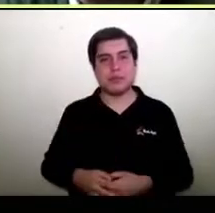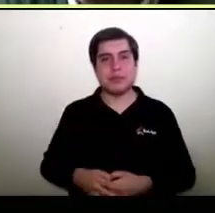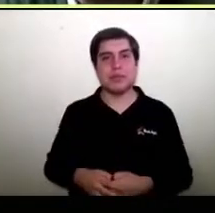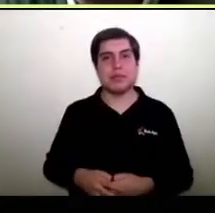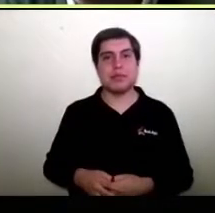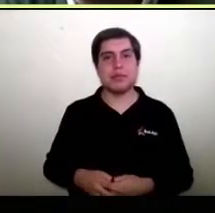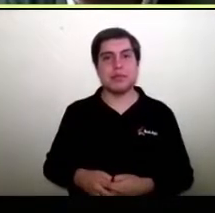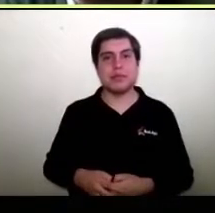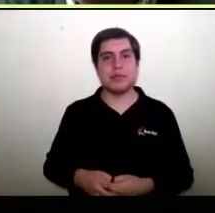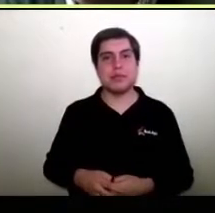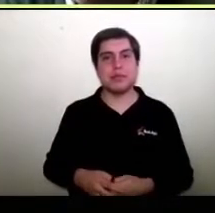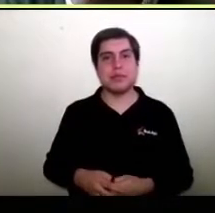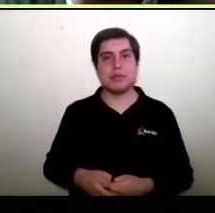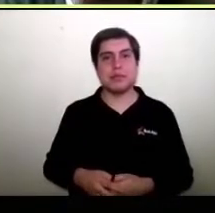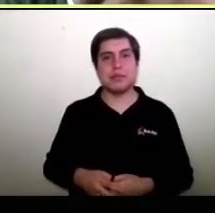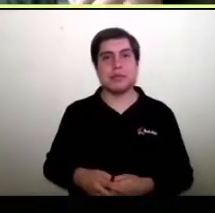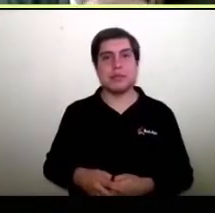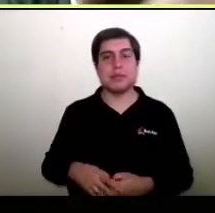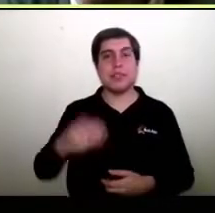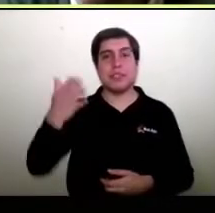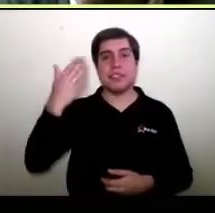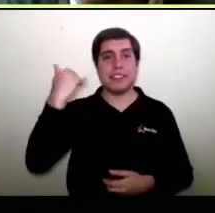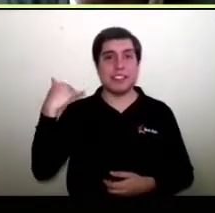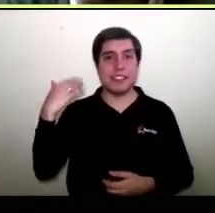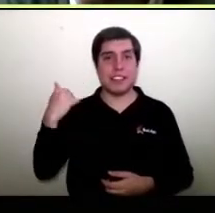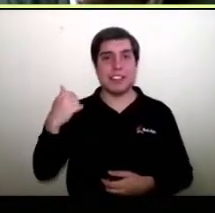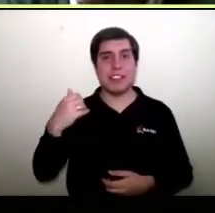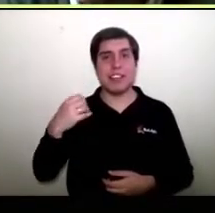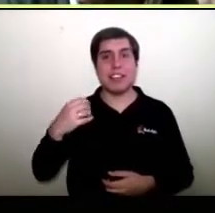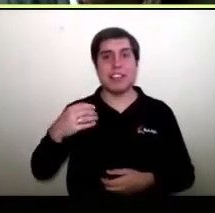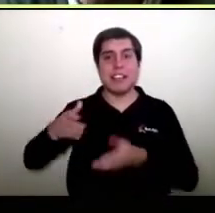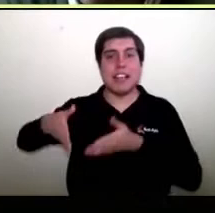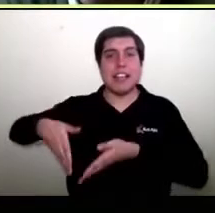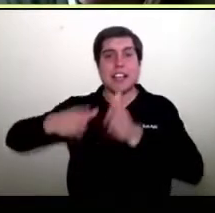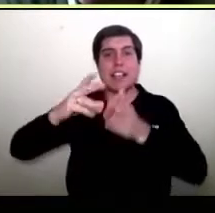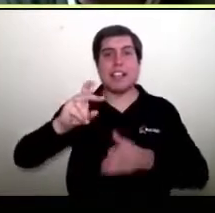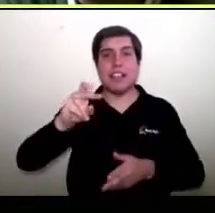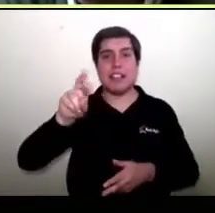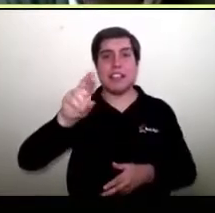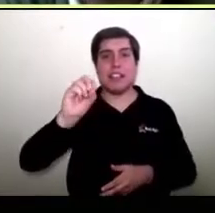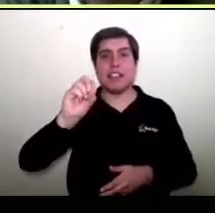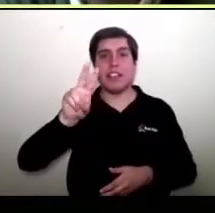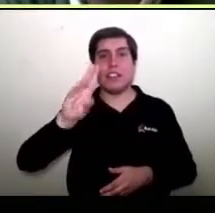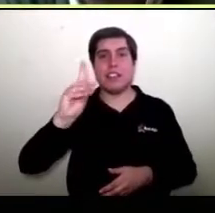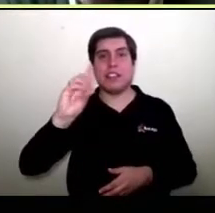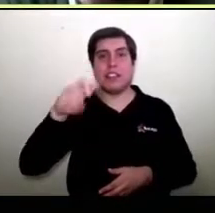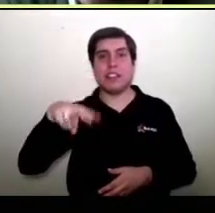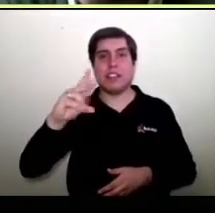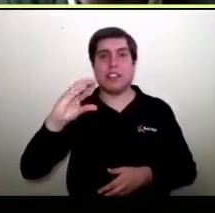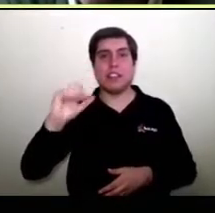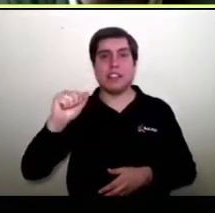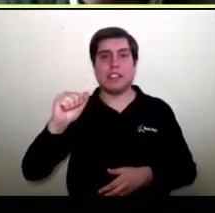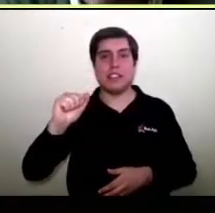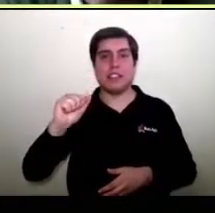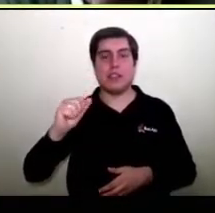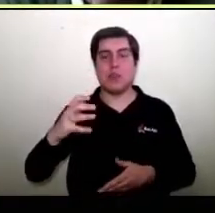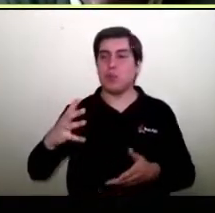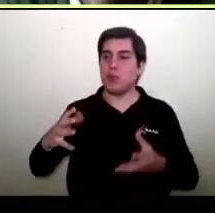pasado, al futuro, es que las tiendas que estaban en la avenida Providencia se vieron afectadas por la llegada de un mall físico.